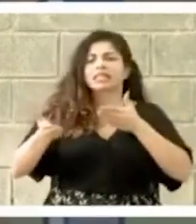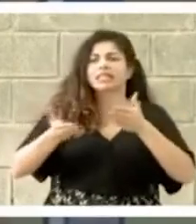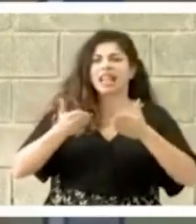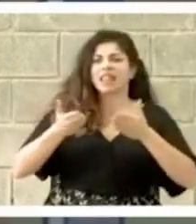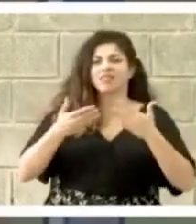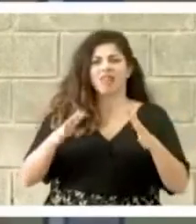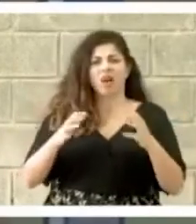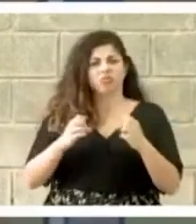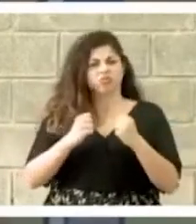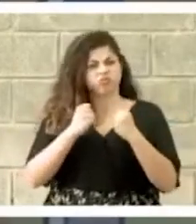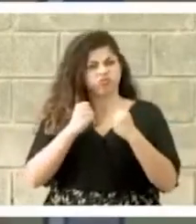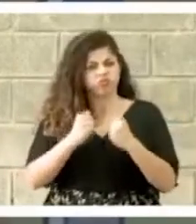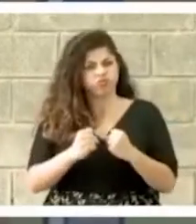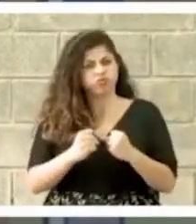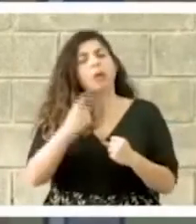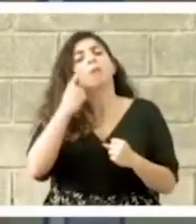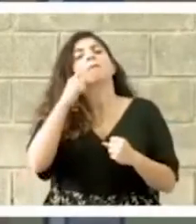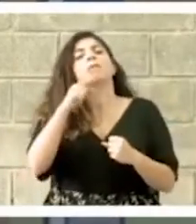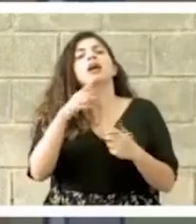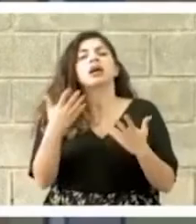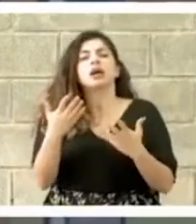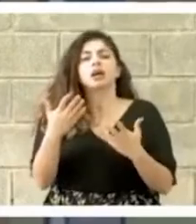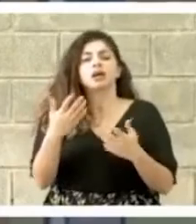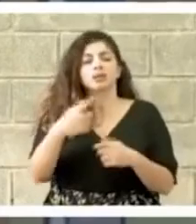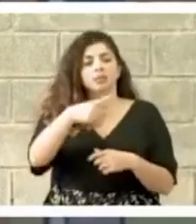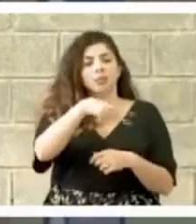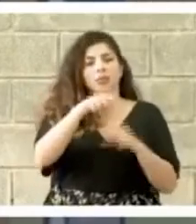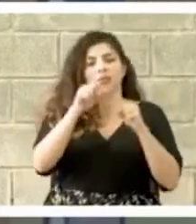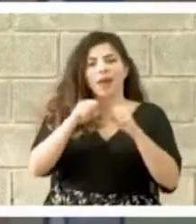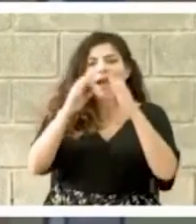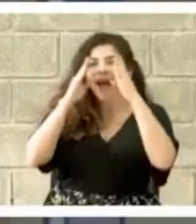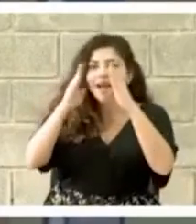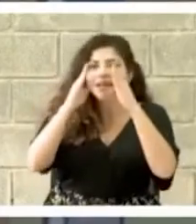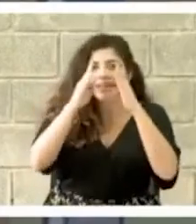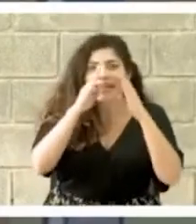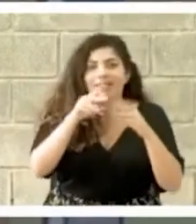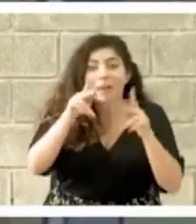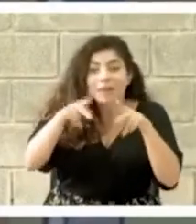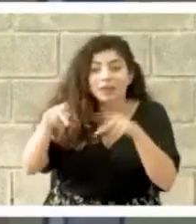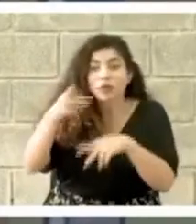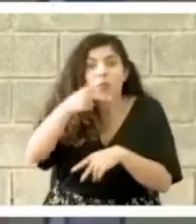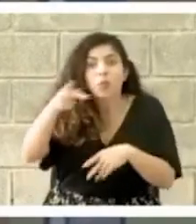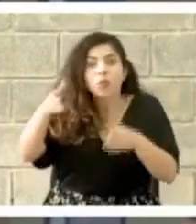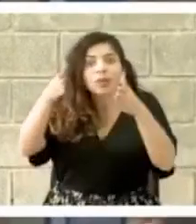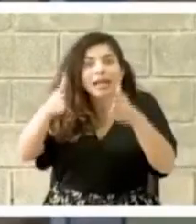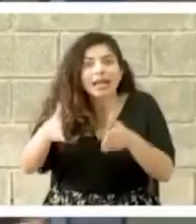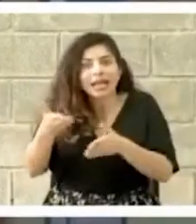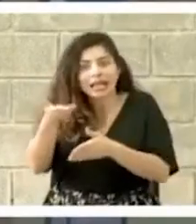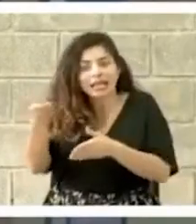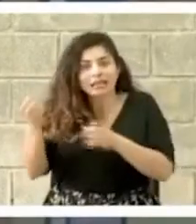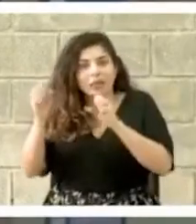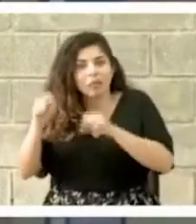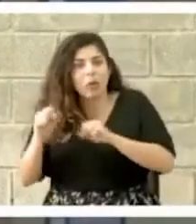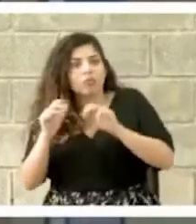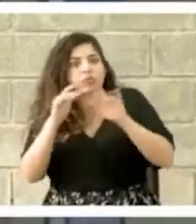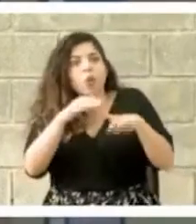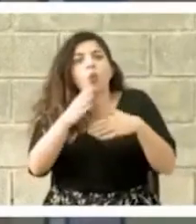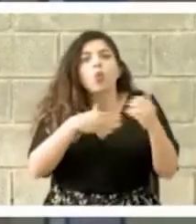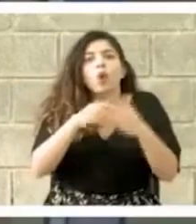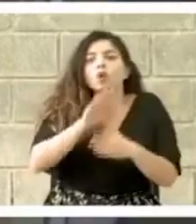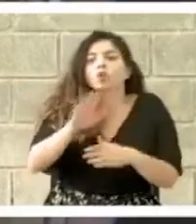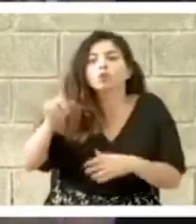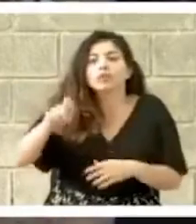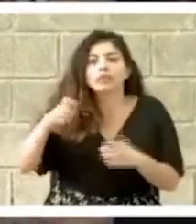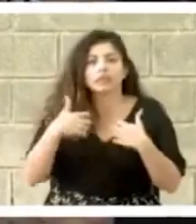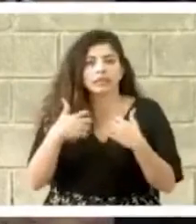fortalecido para la atención de los puntarenenses en sus necesidades de